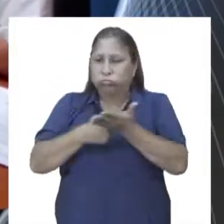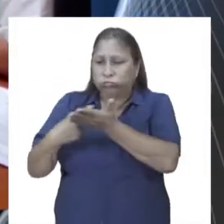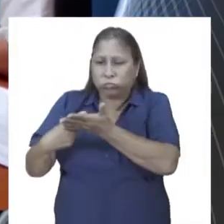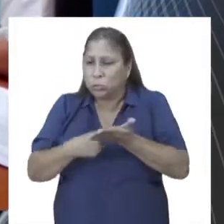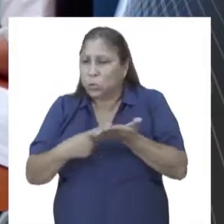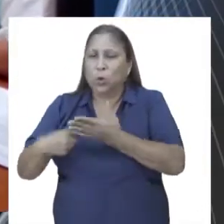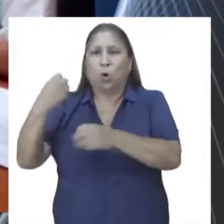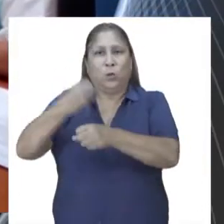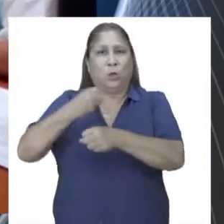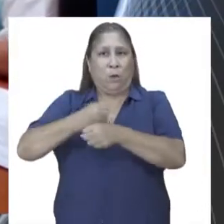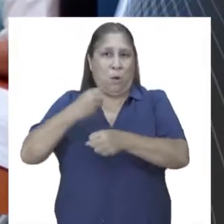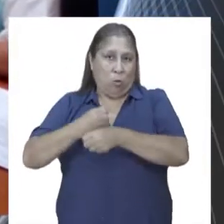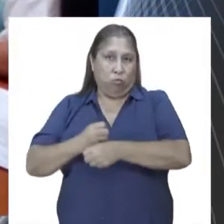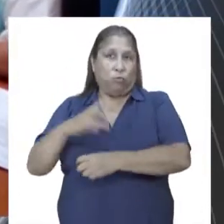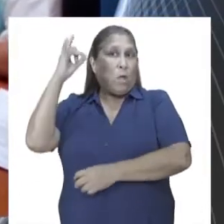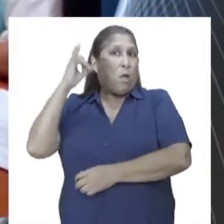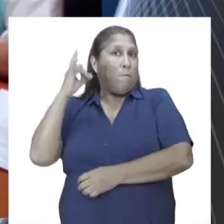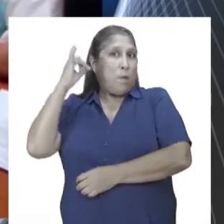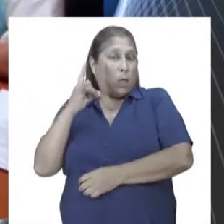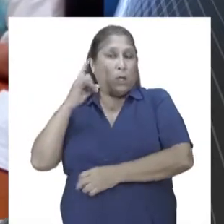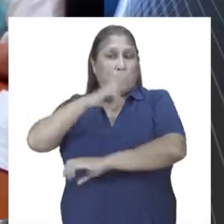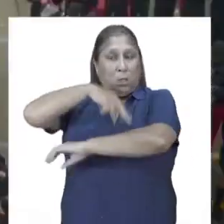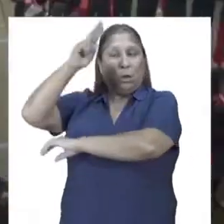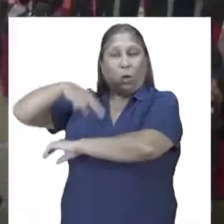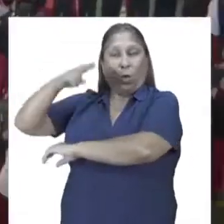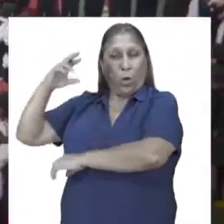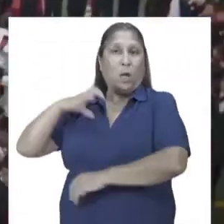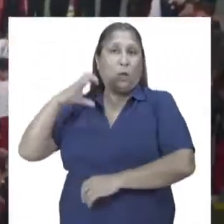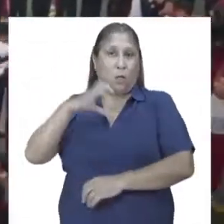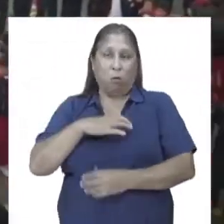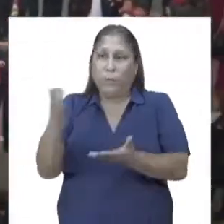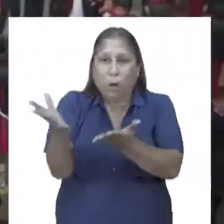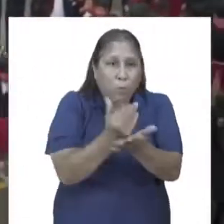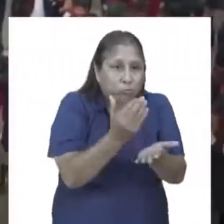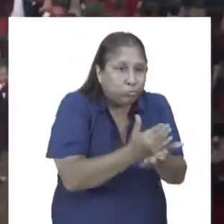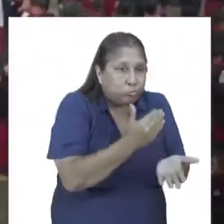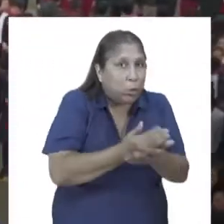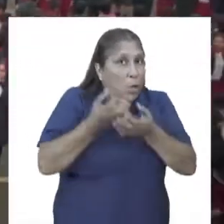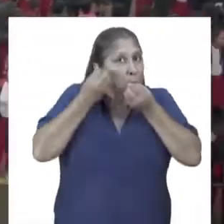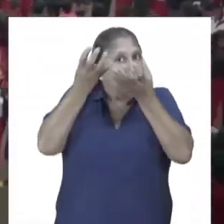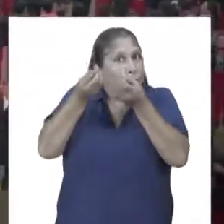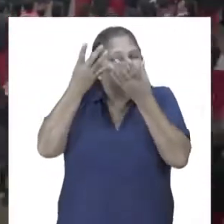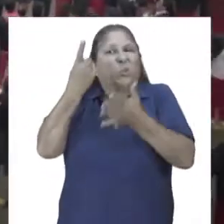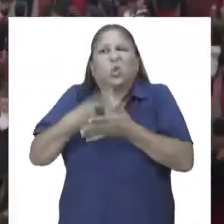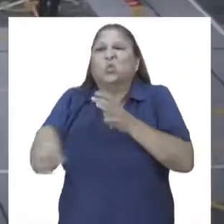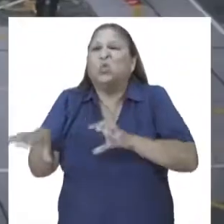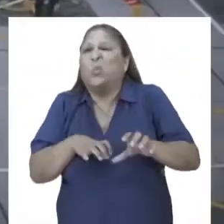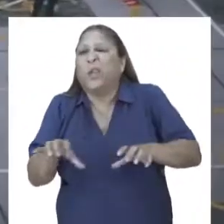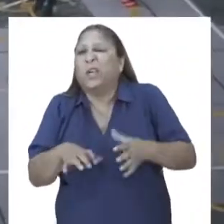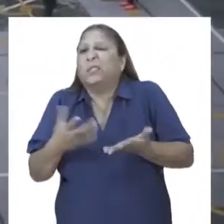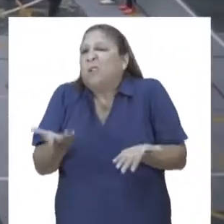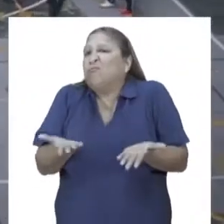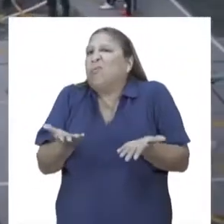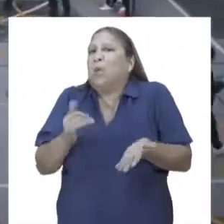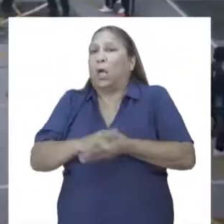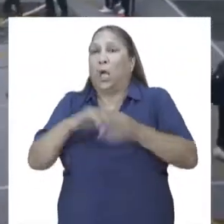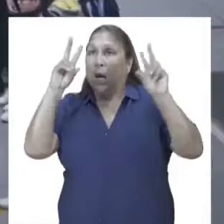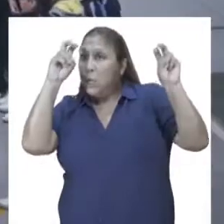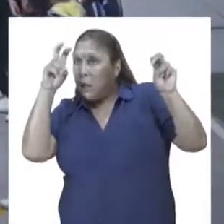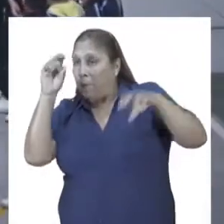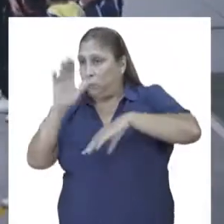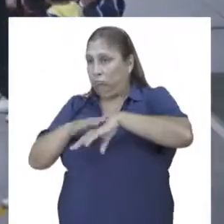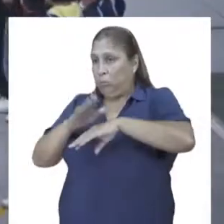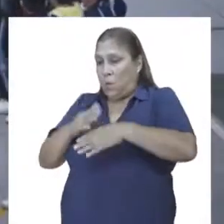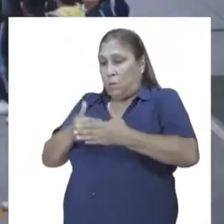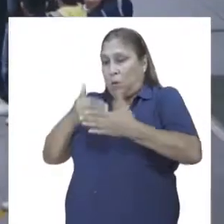de trabajo con el Centro de Operaciones de Emergencia Regional Callao para recabar información sobre las medidas que se vienen adoptando en materia de prevención